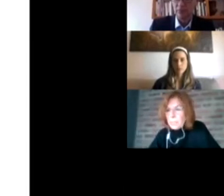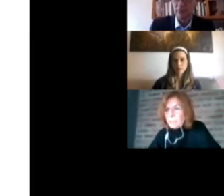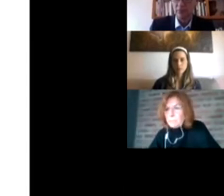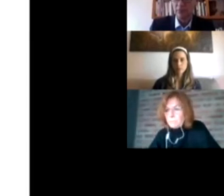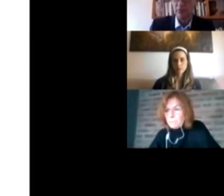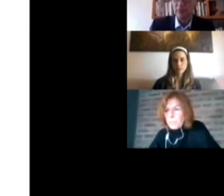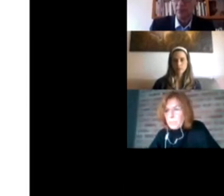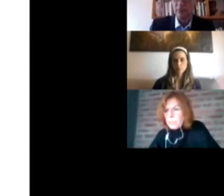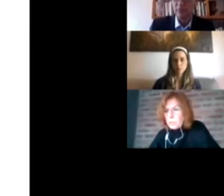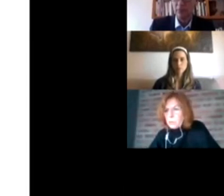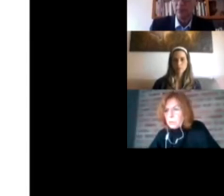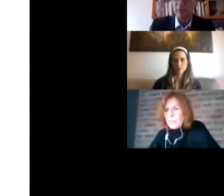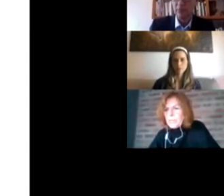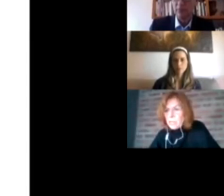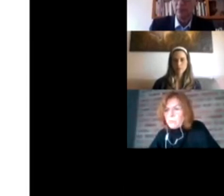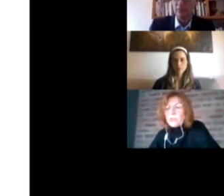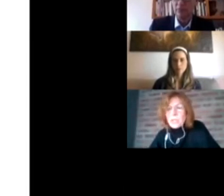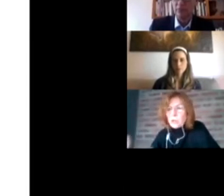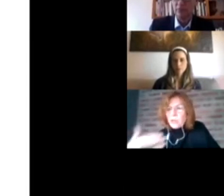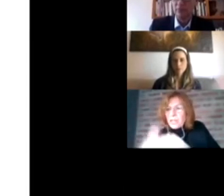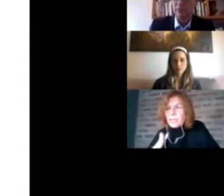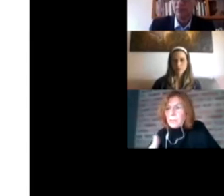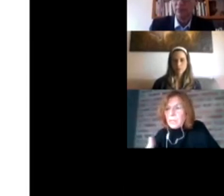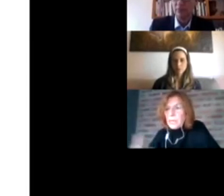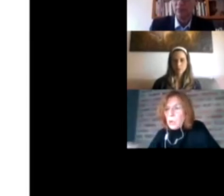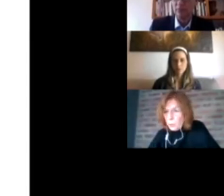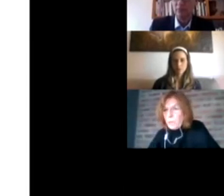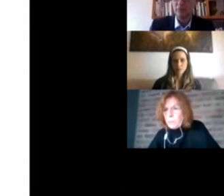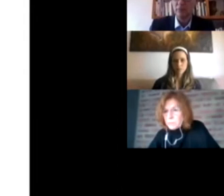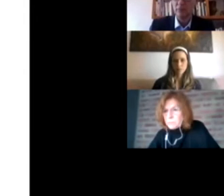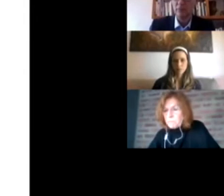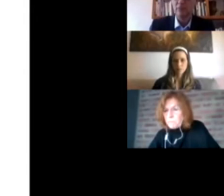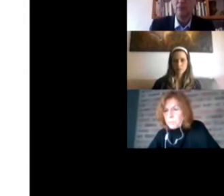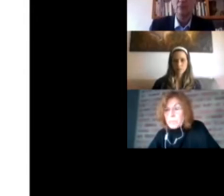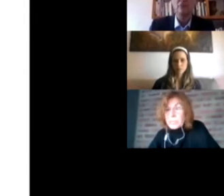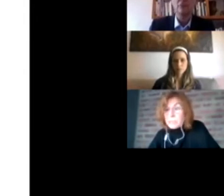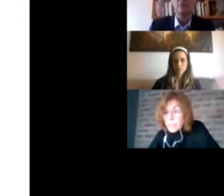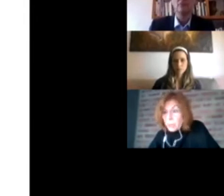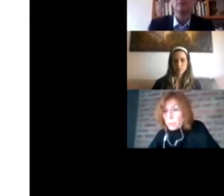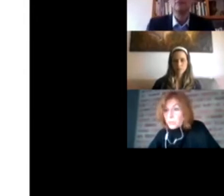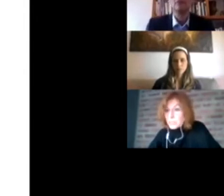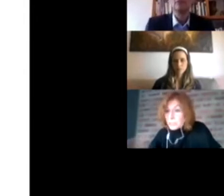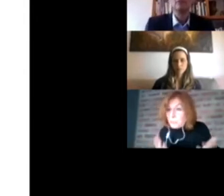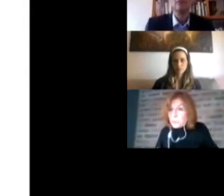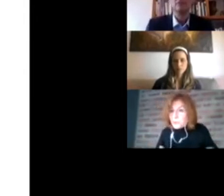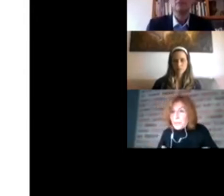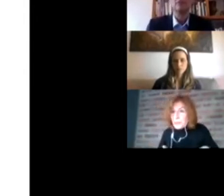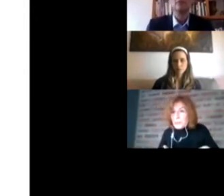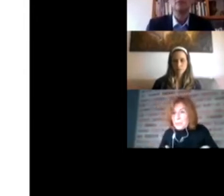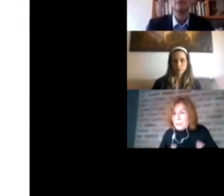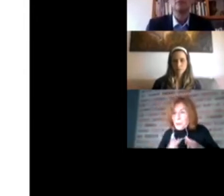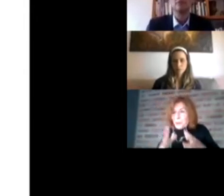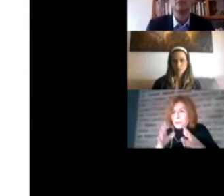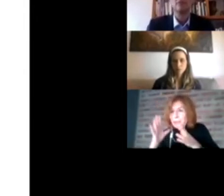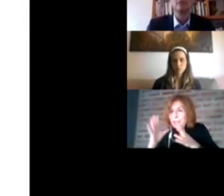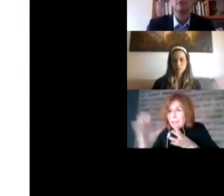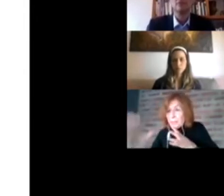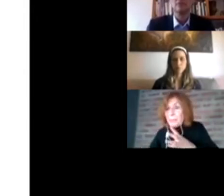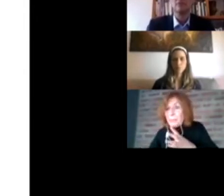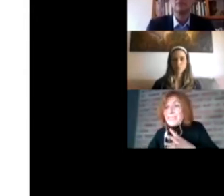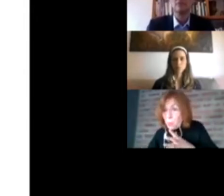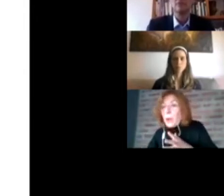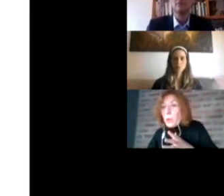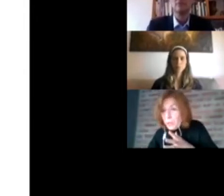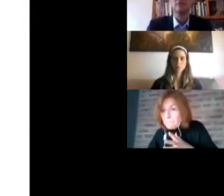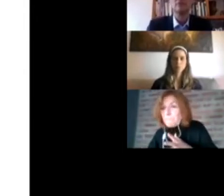práctica en México. Está funcionando de esta manera en los programas. Sin ir más lejos, ayer tuvimos una reunión de trabajo con el